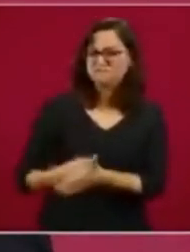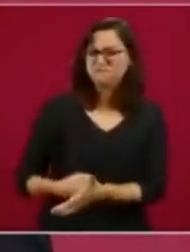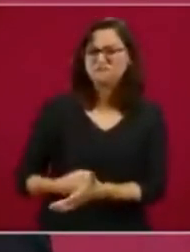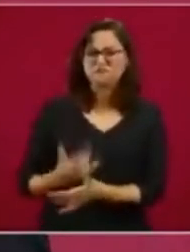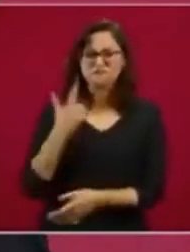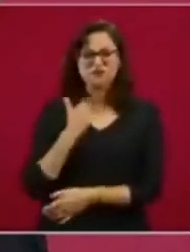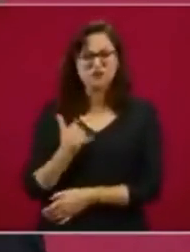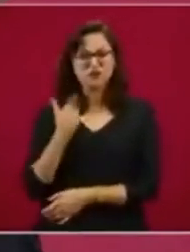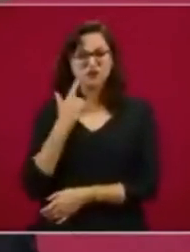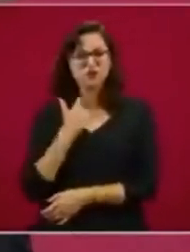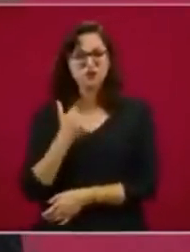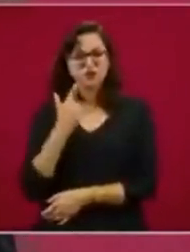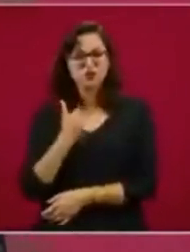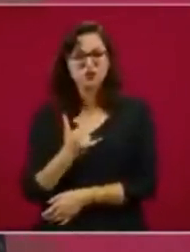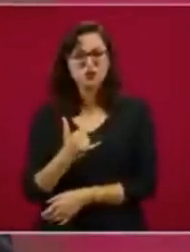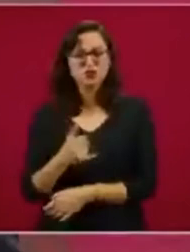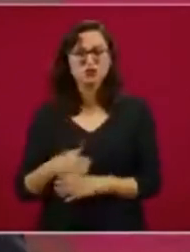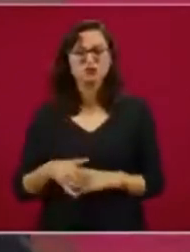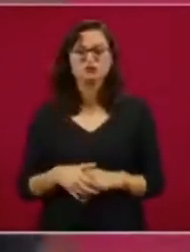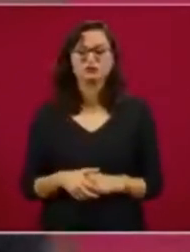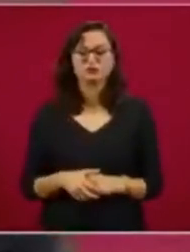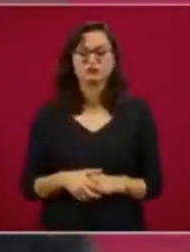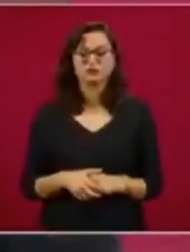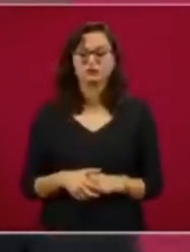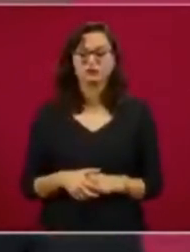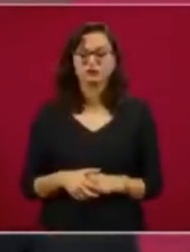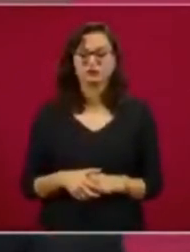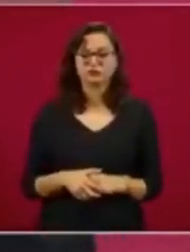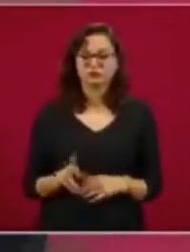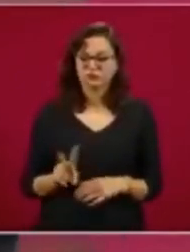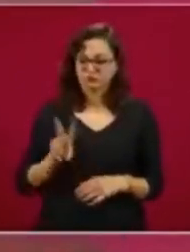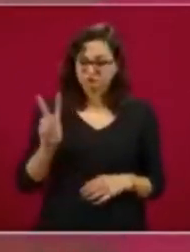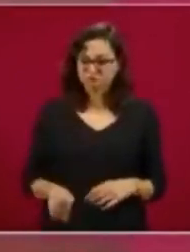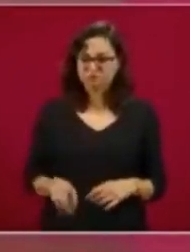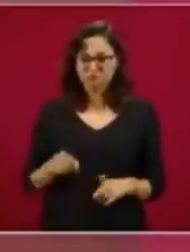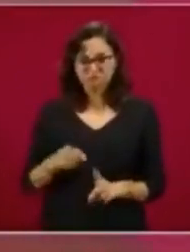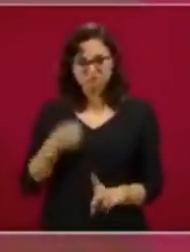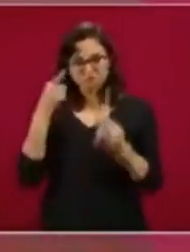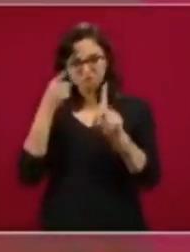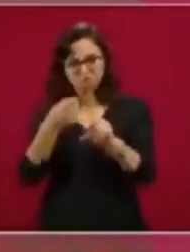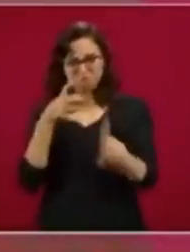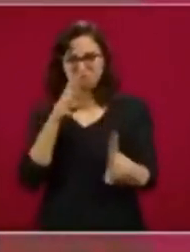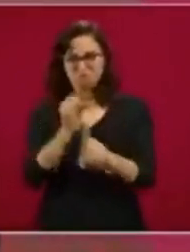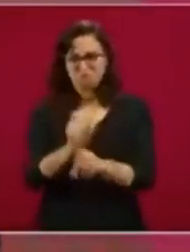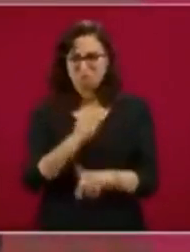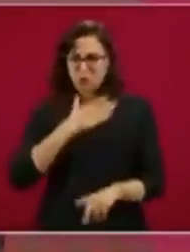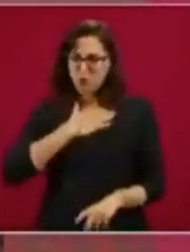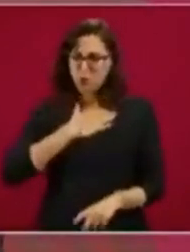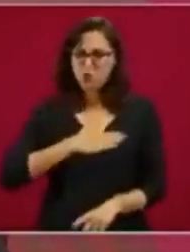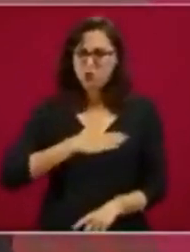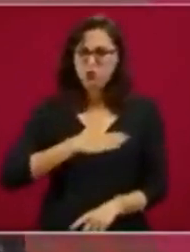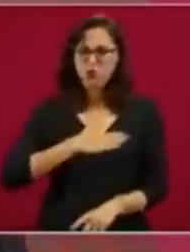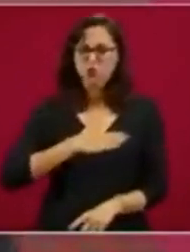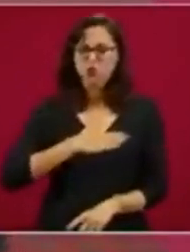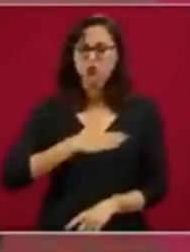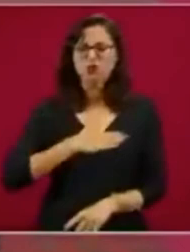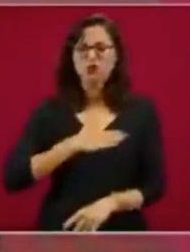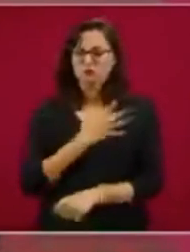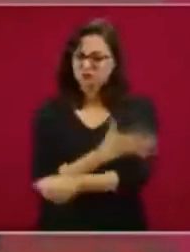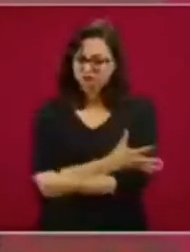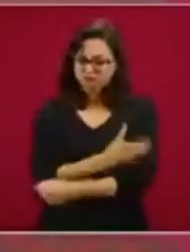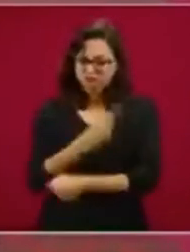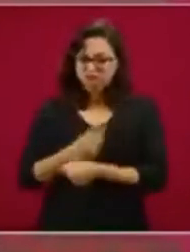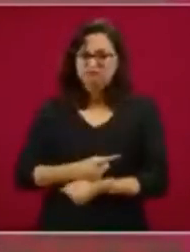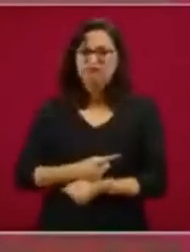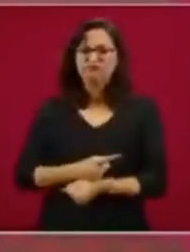esta causa. Y la justicia y es una mujer honrada.